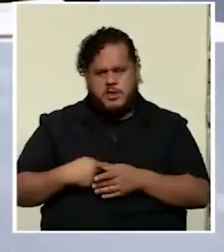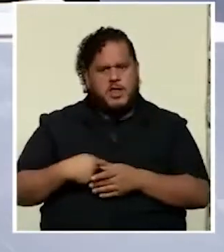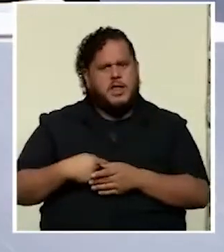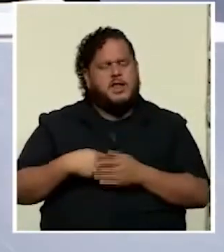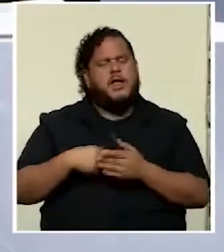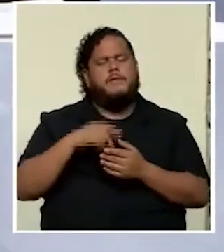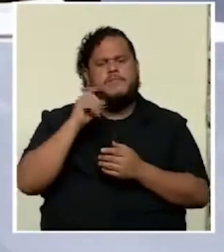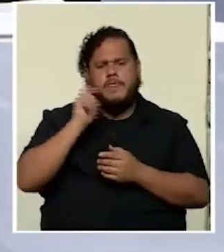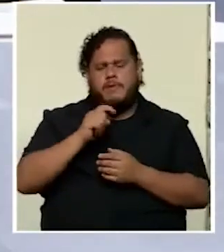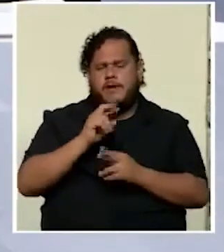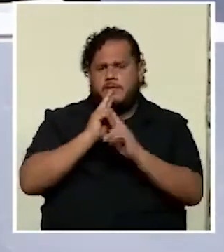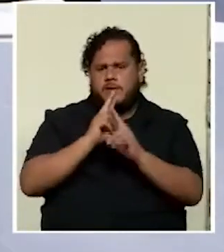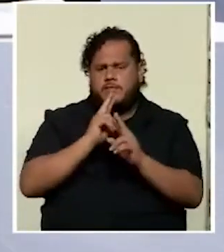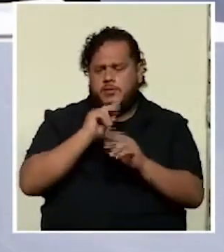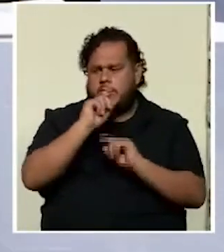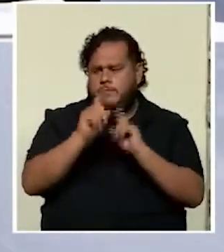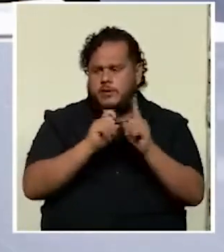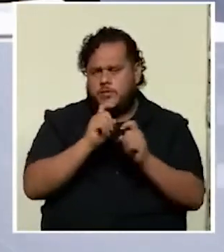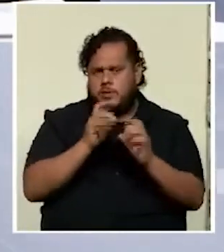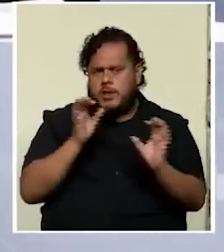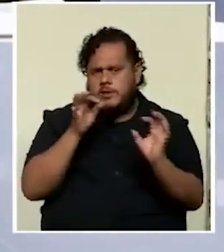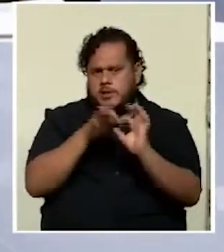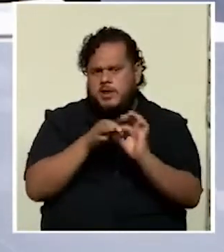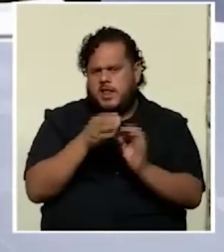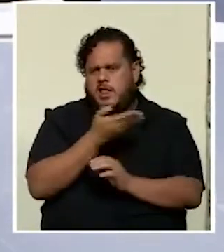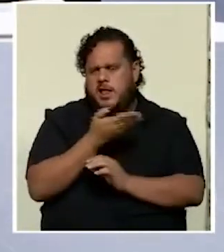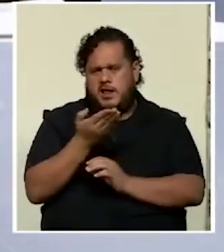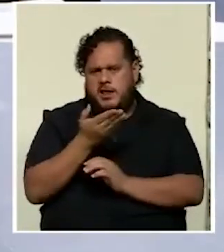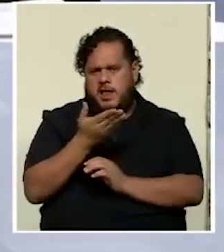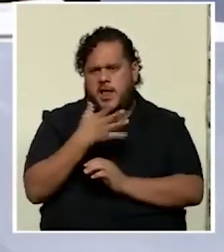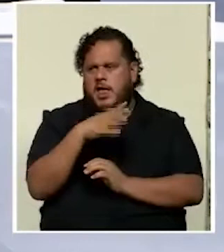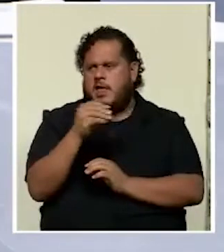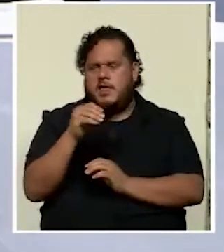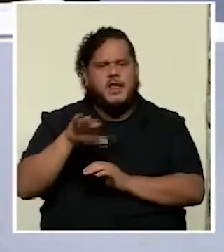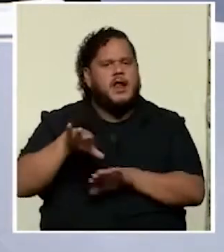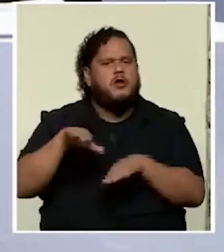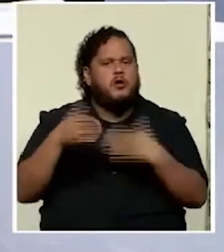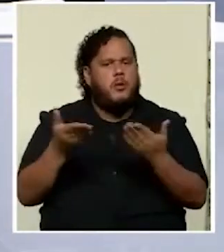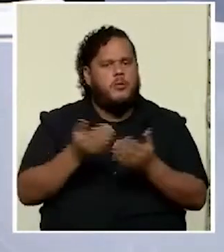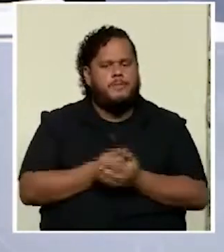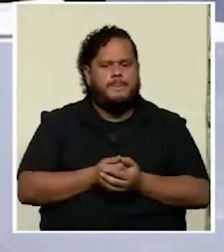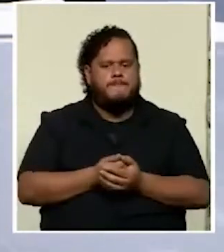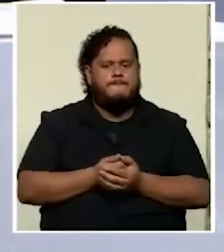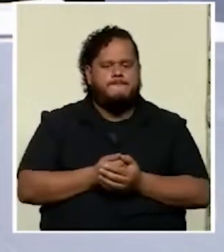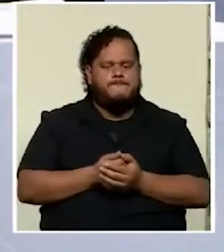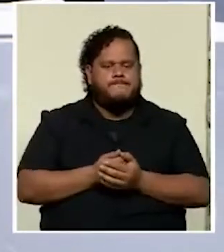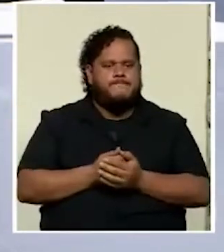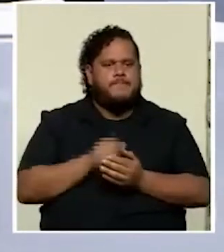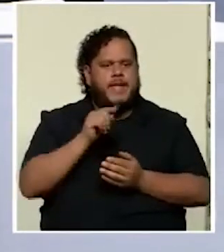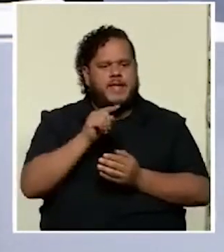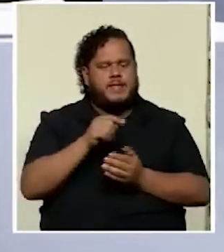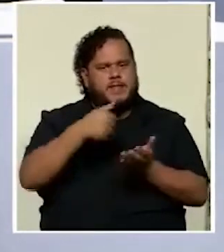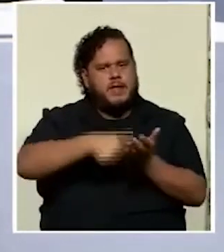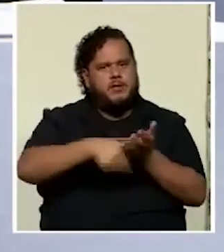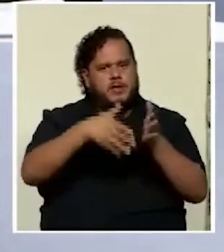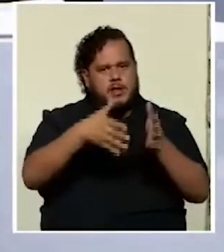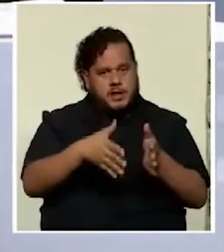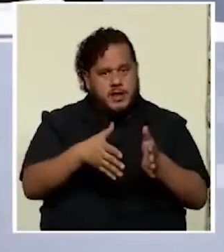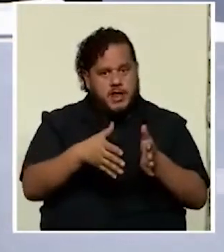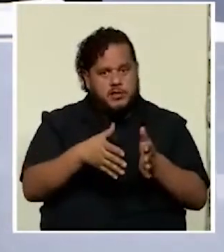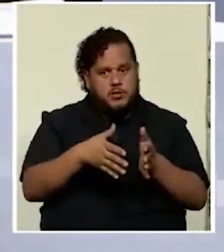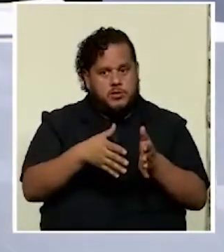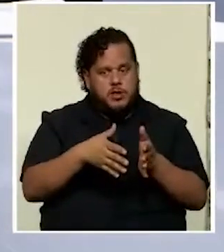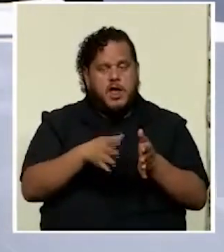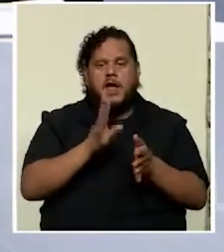responder preguntas relativas al qué y al cómo están los candidatos y candidatas